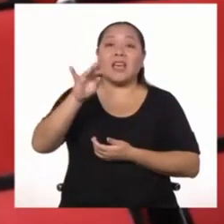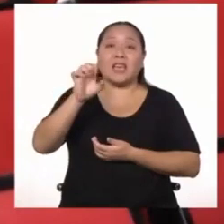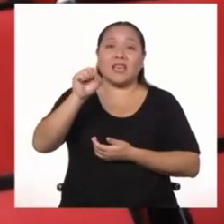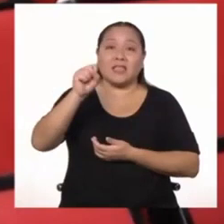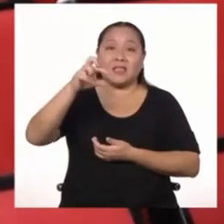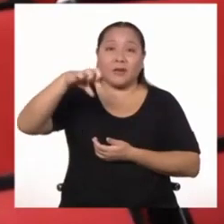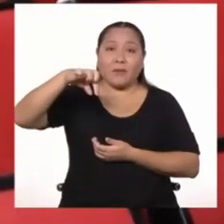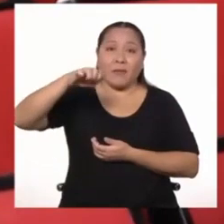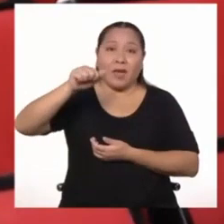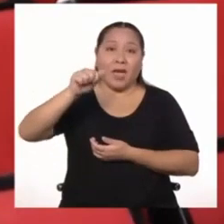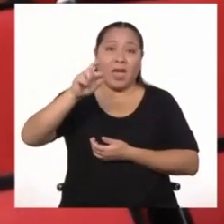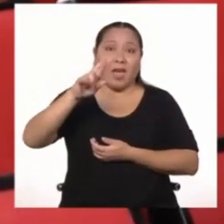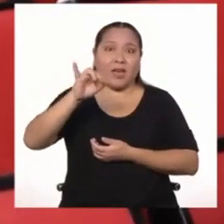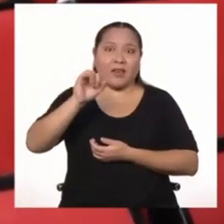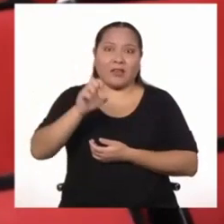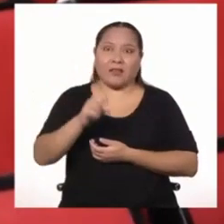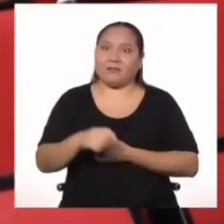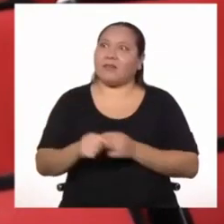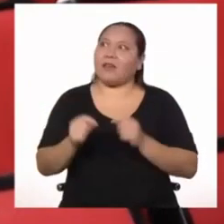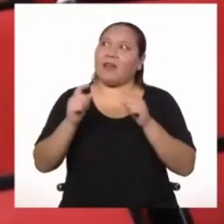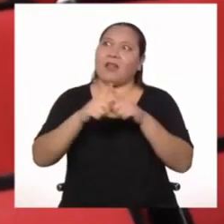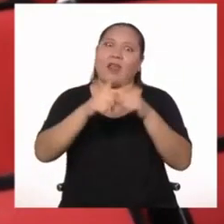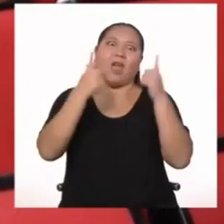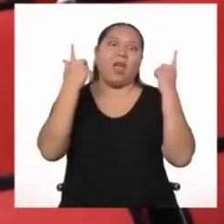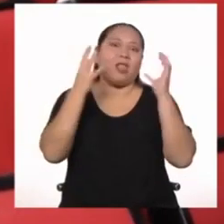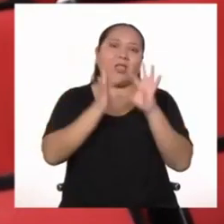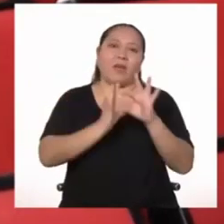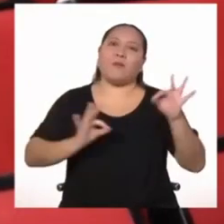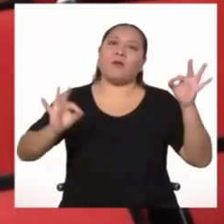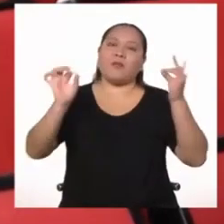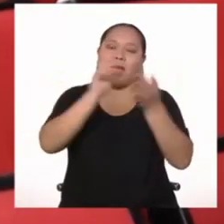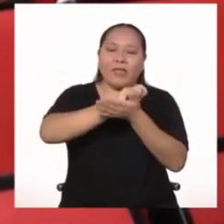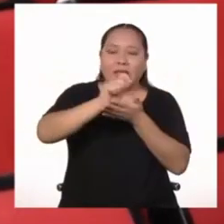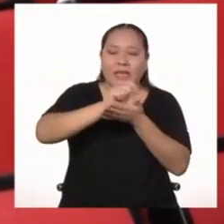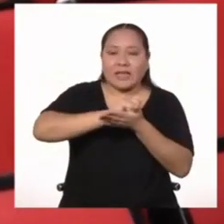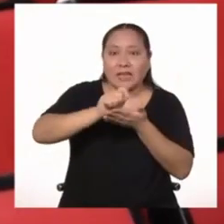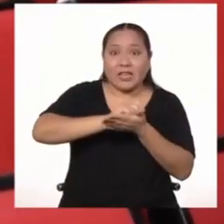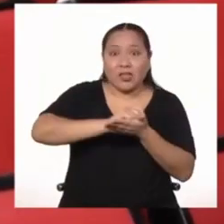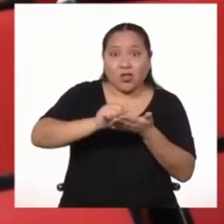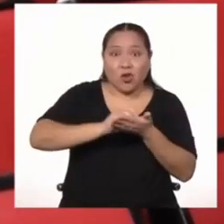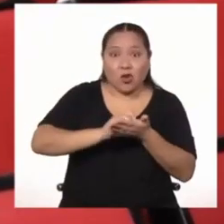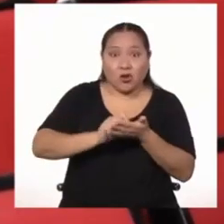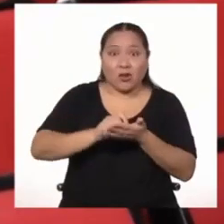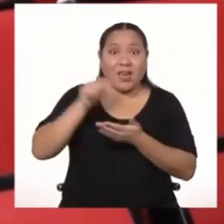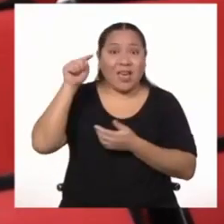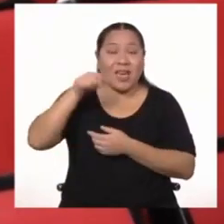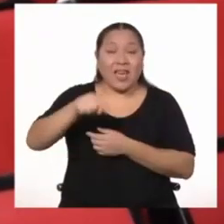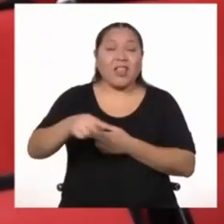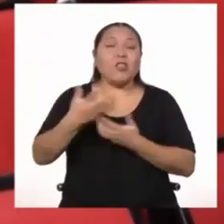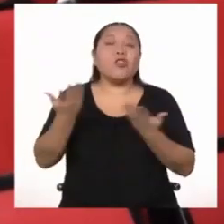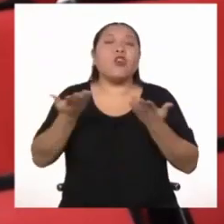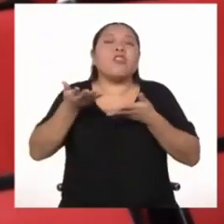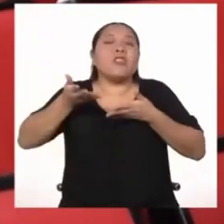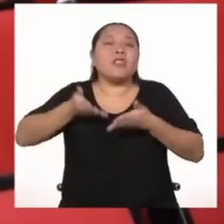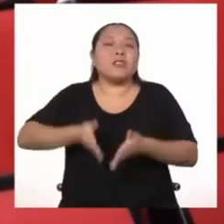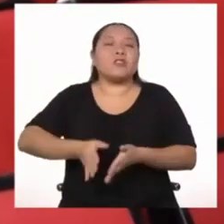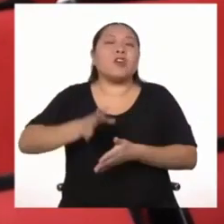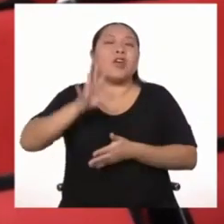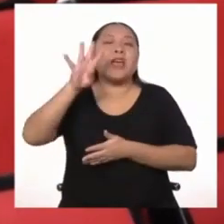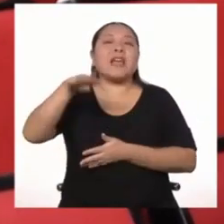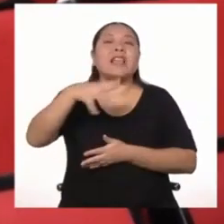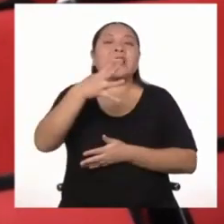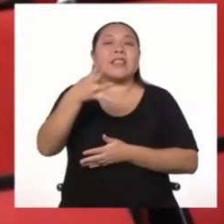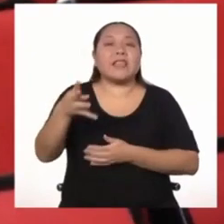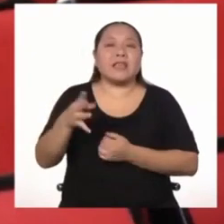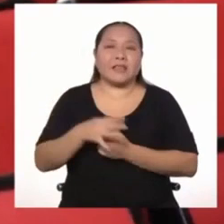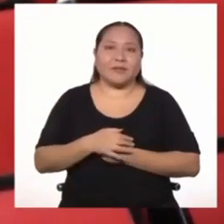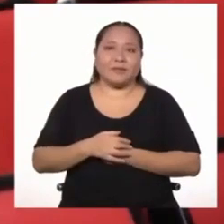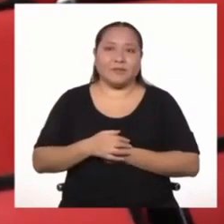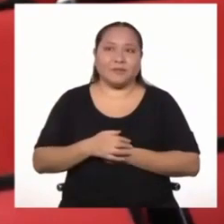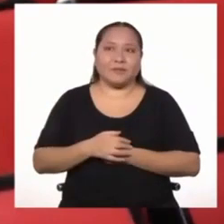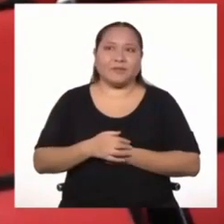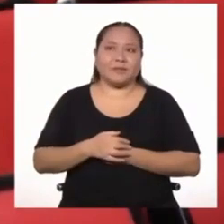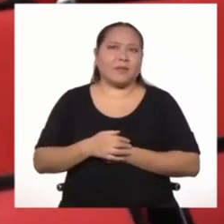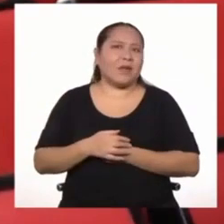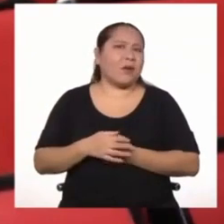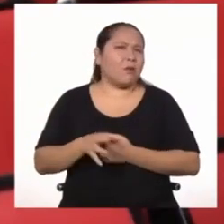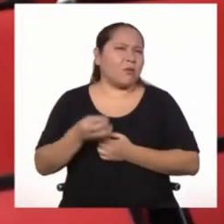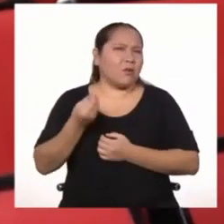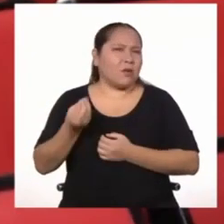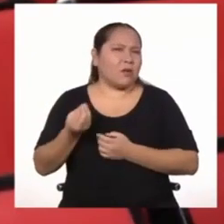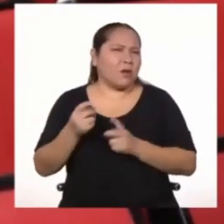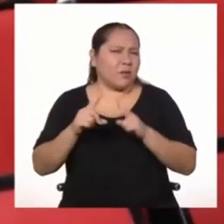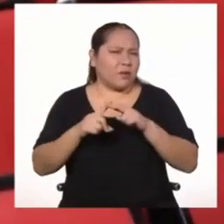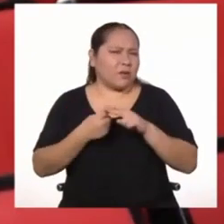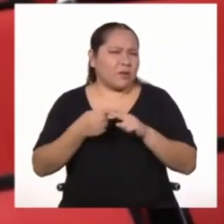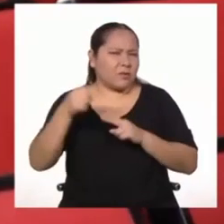dramaturgos de todos los tiempos. Y Shakespeare fue inglés. ¿Por qué estamos comenzando